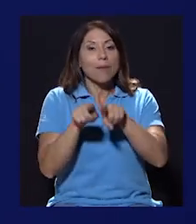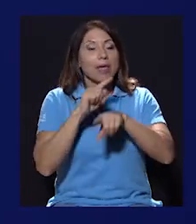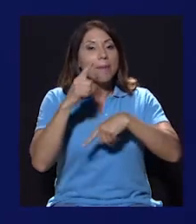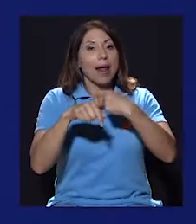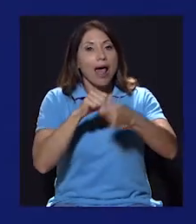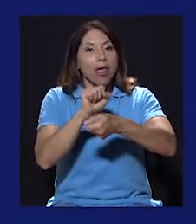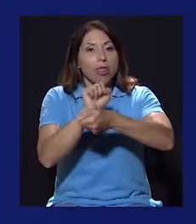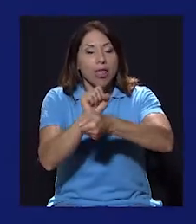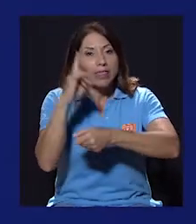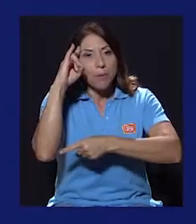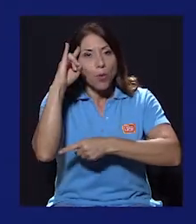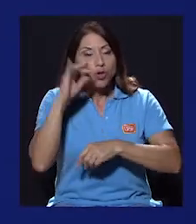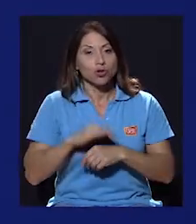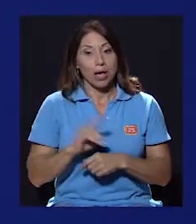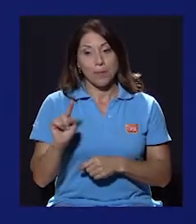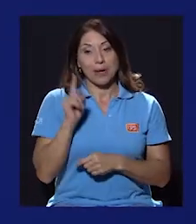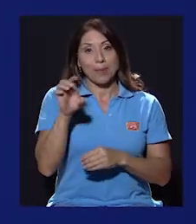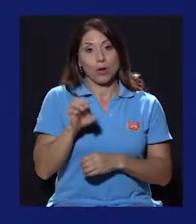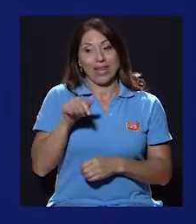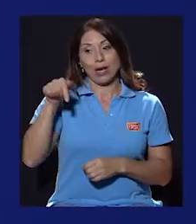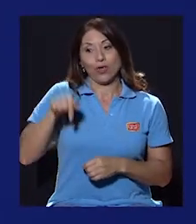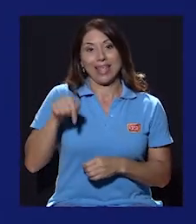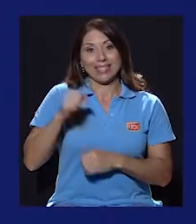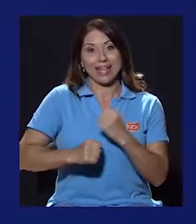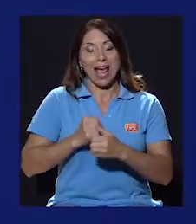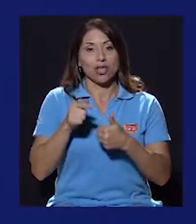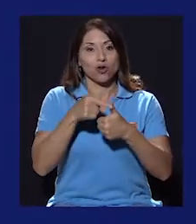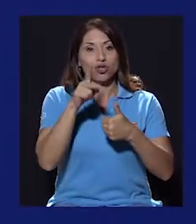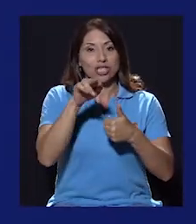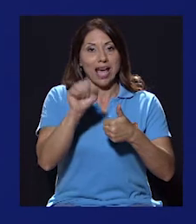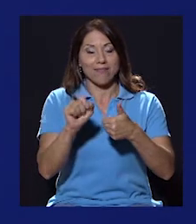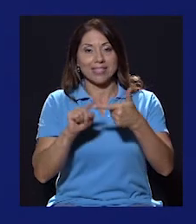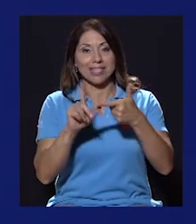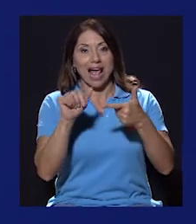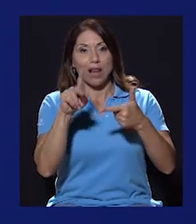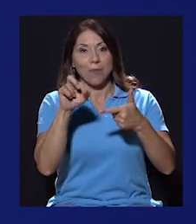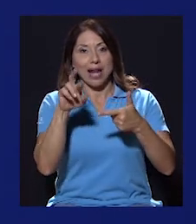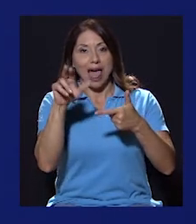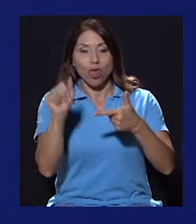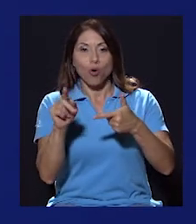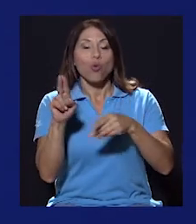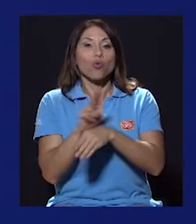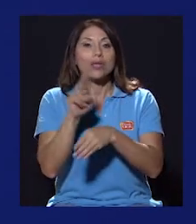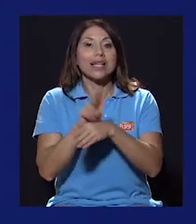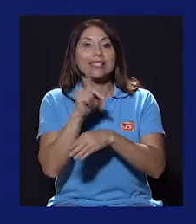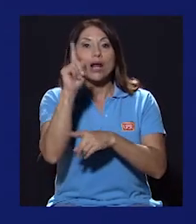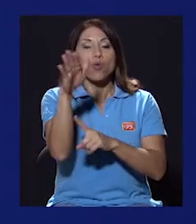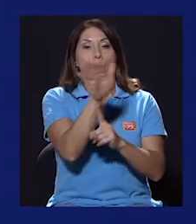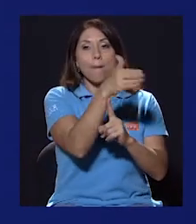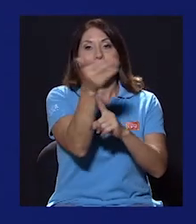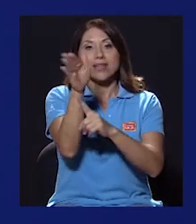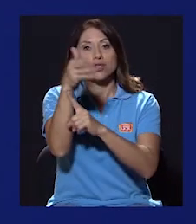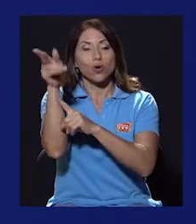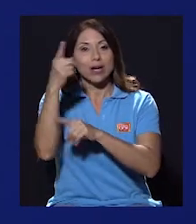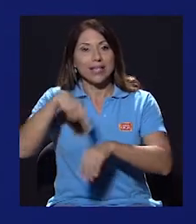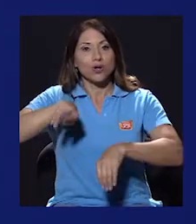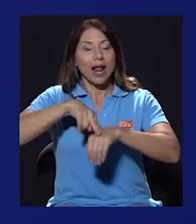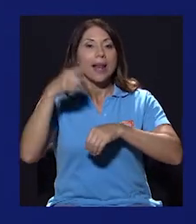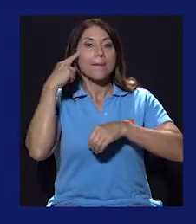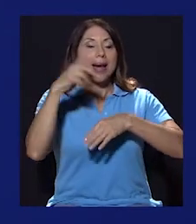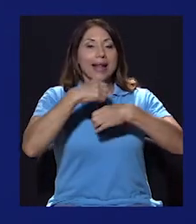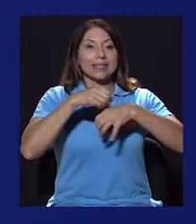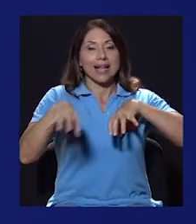demonios. El 1 de enero de este año, Chávez y Alvarado utilizaron un pabellón nacional para realizar